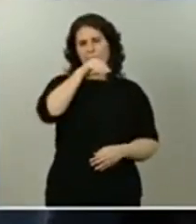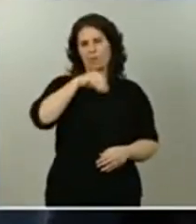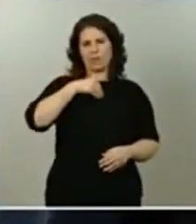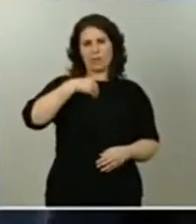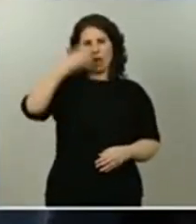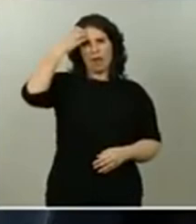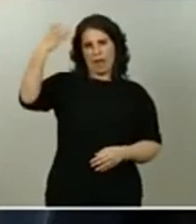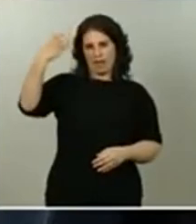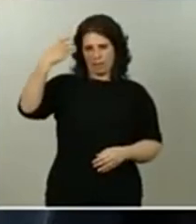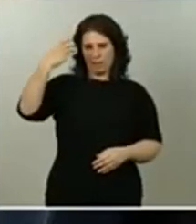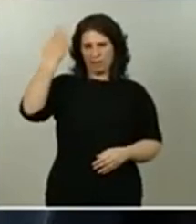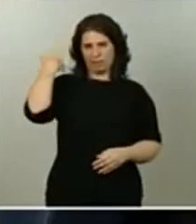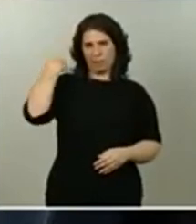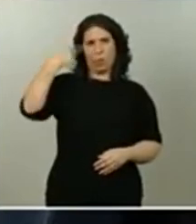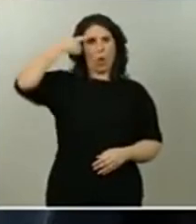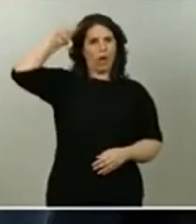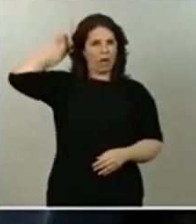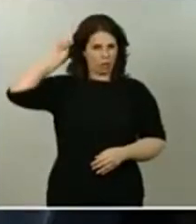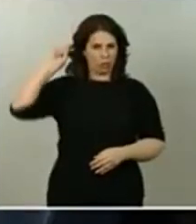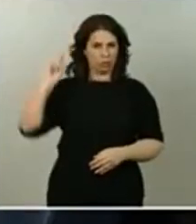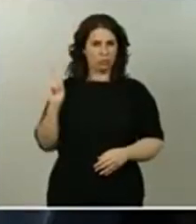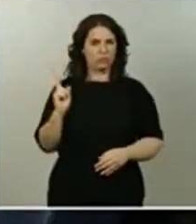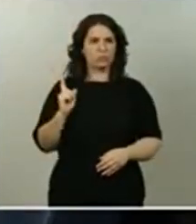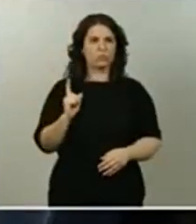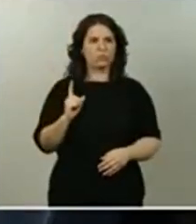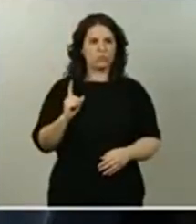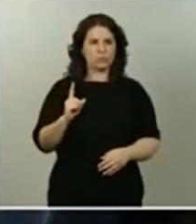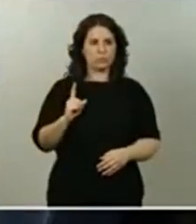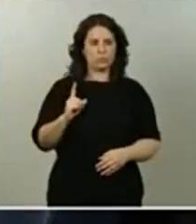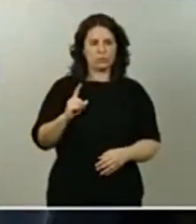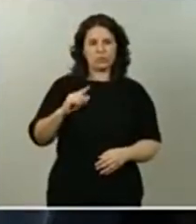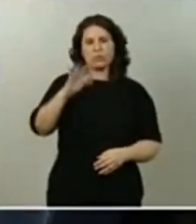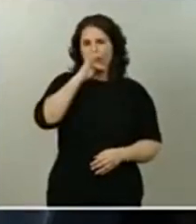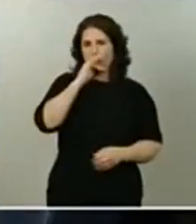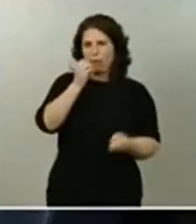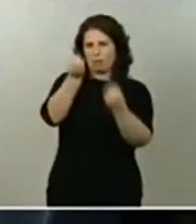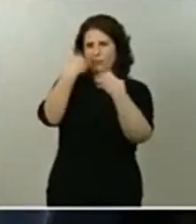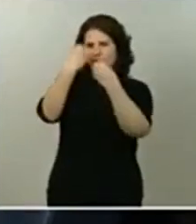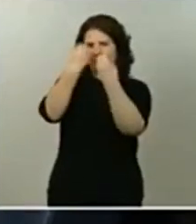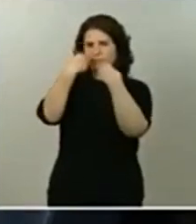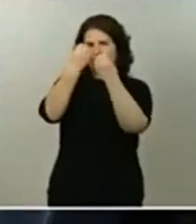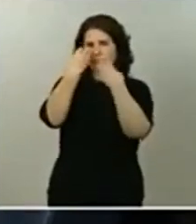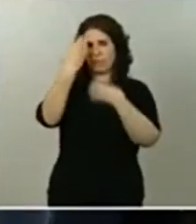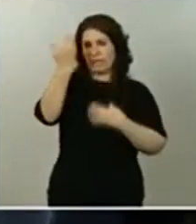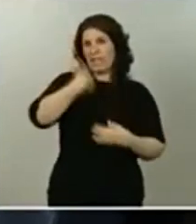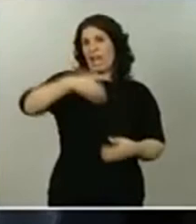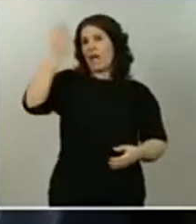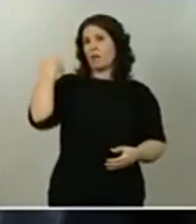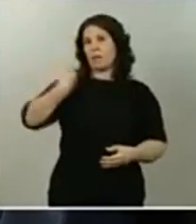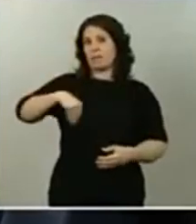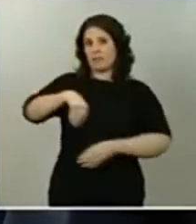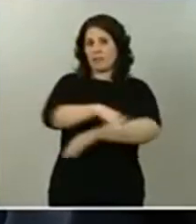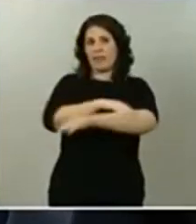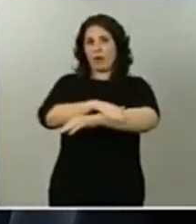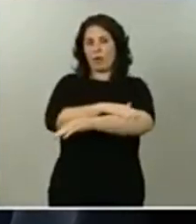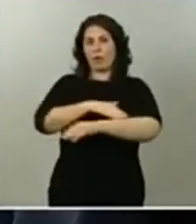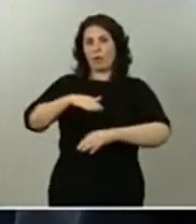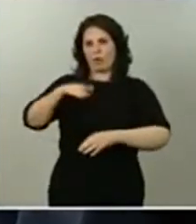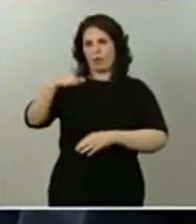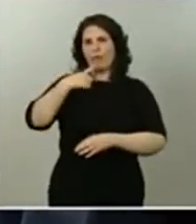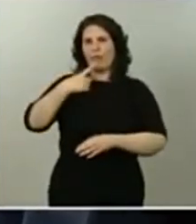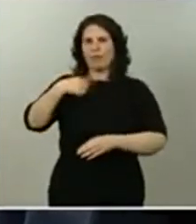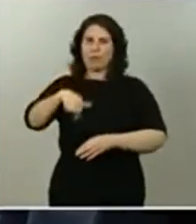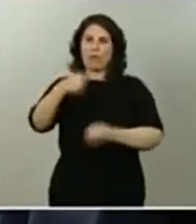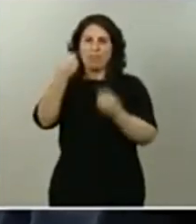informaciones que ya el presidente del Gobierno definió la semana pasada como perturbadoras. Le quería